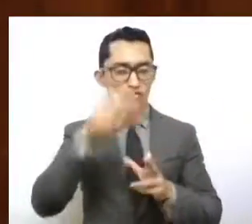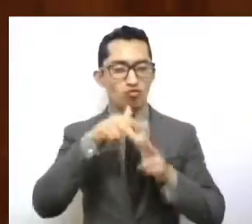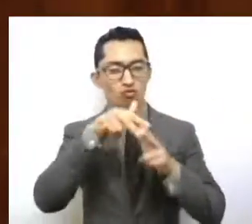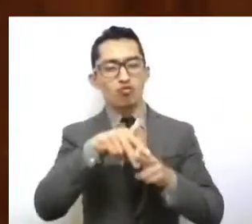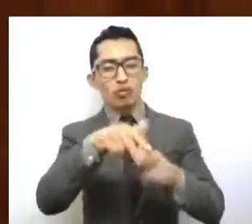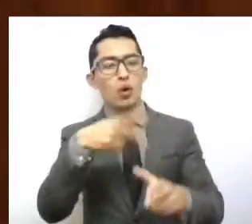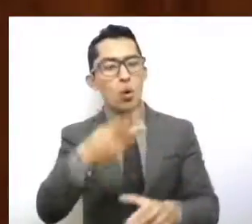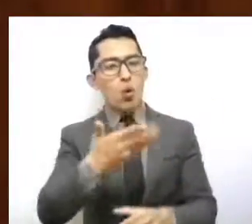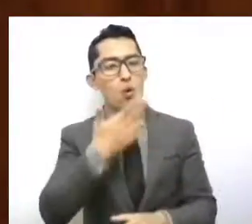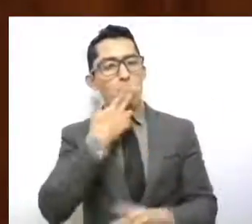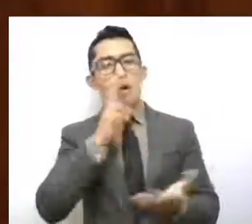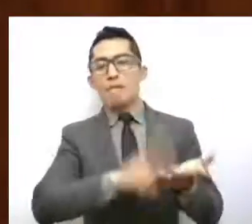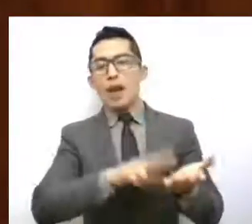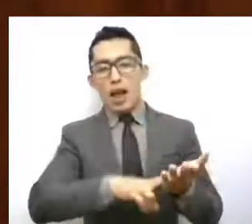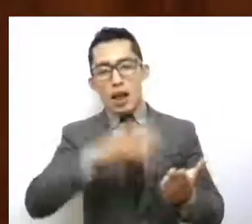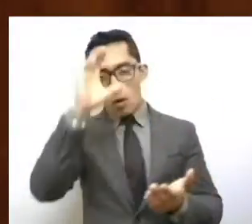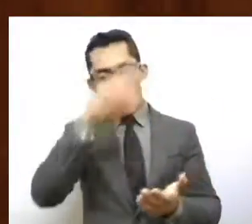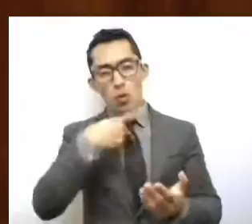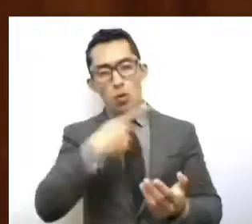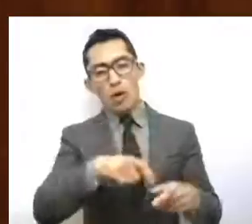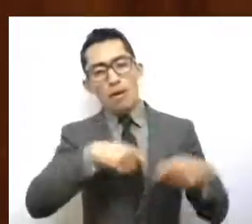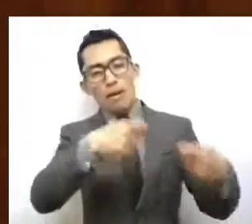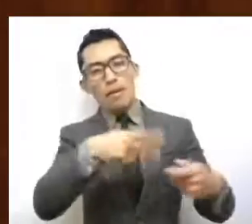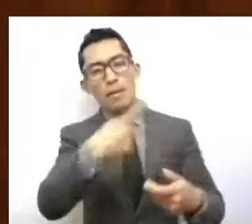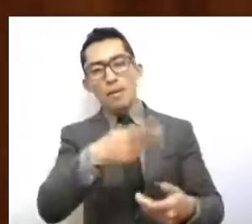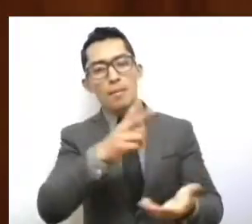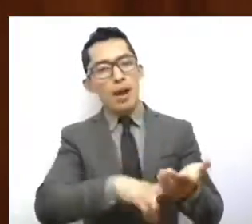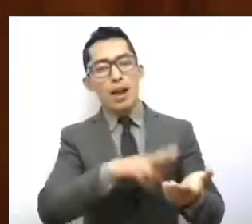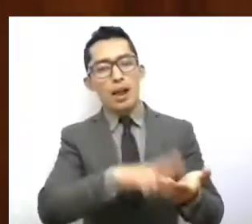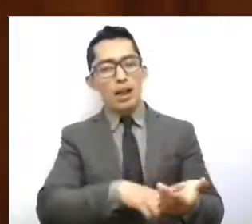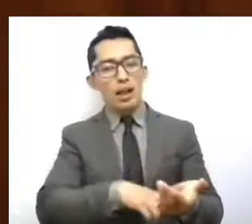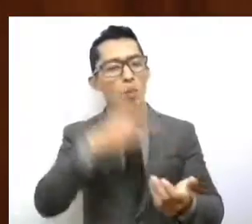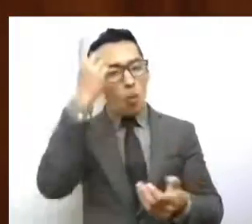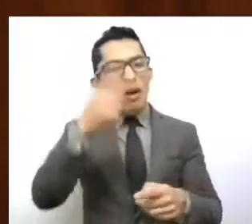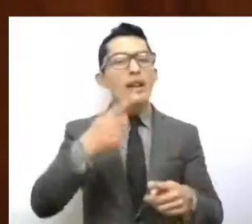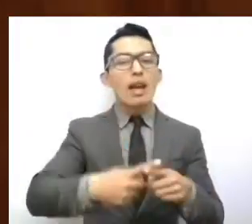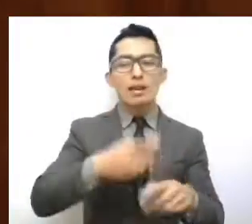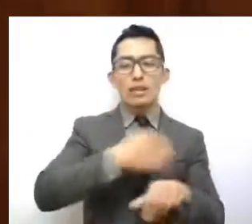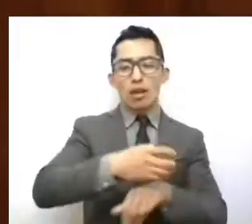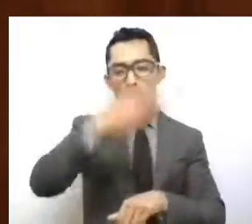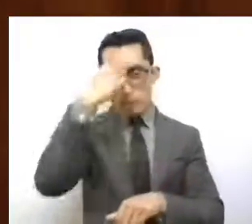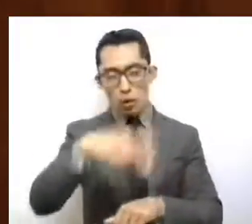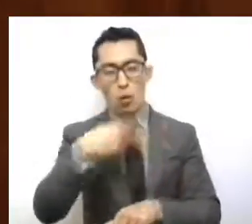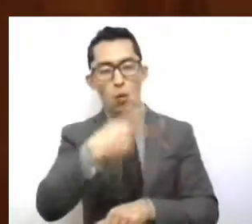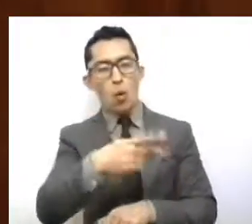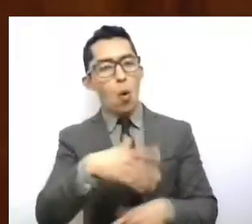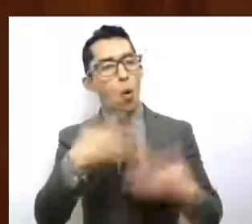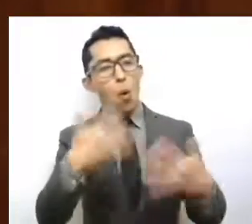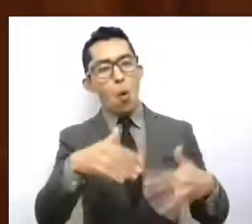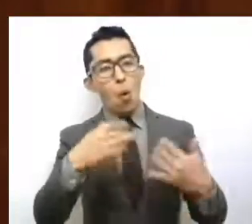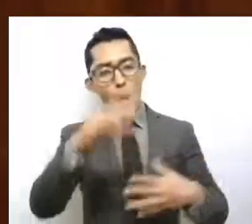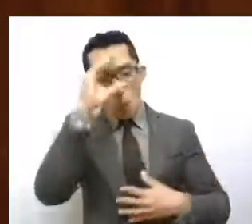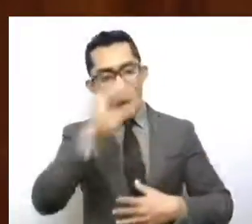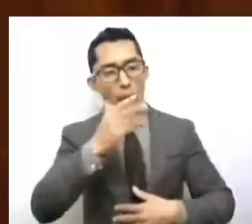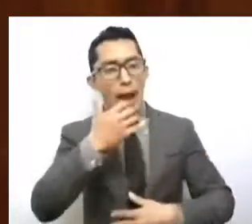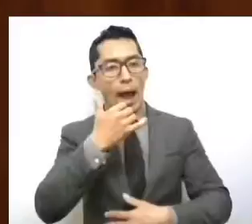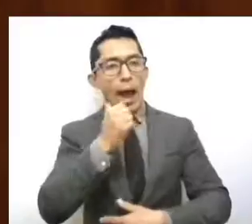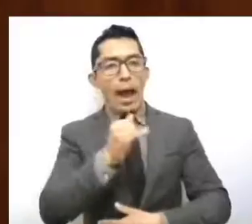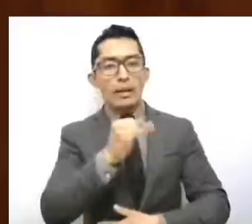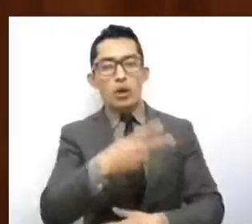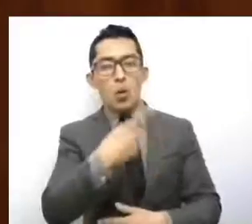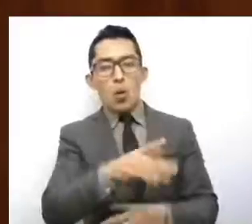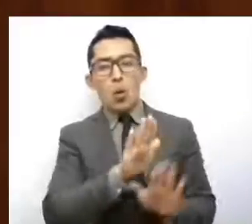inmaterial de nuestro Estado. Como parte de esta riqueza cultural intangible